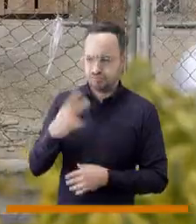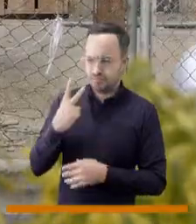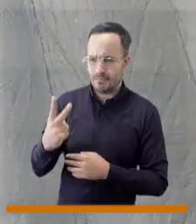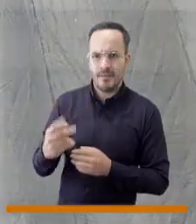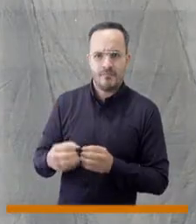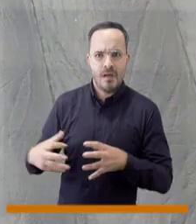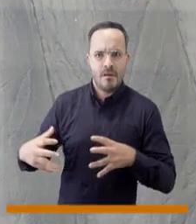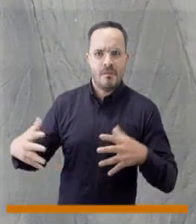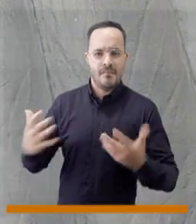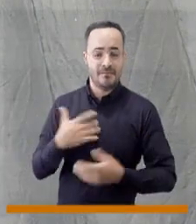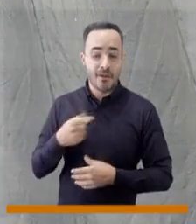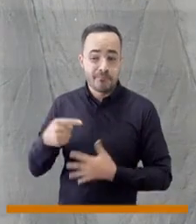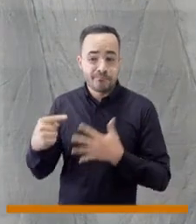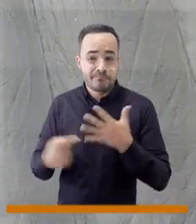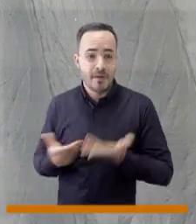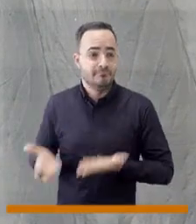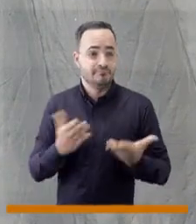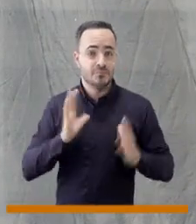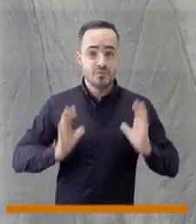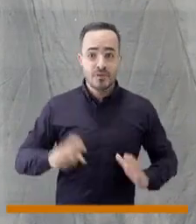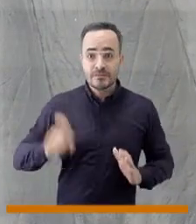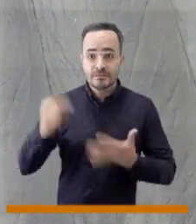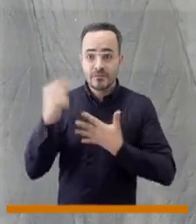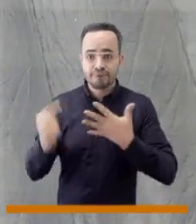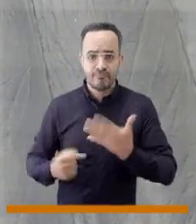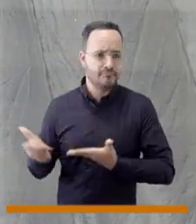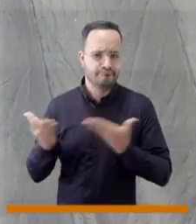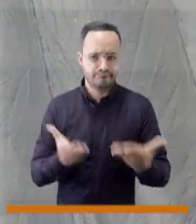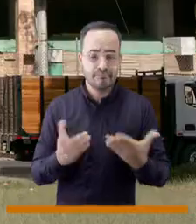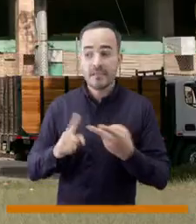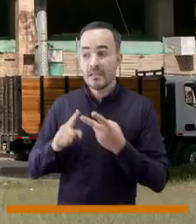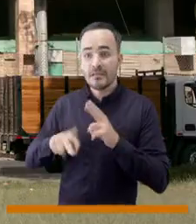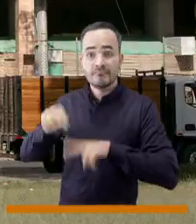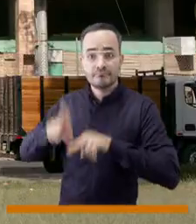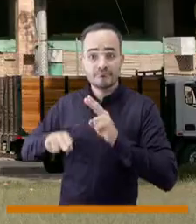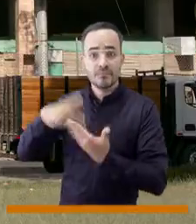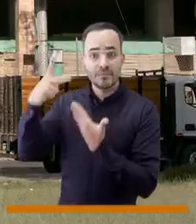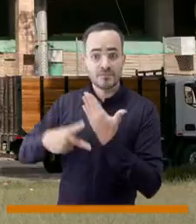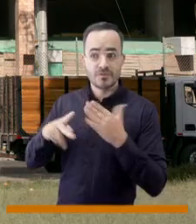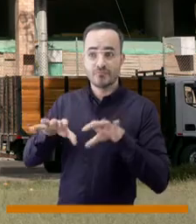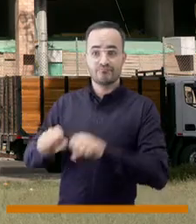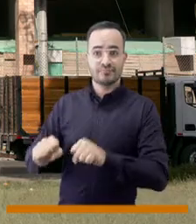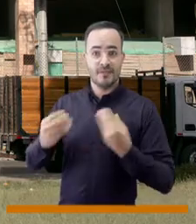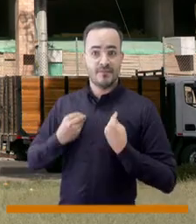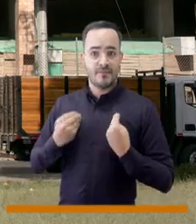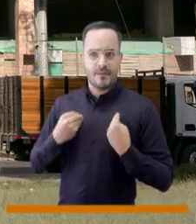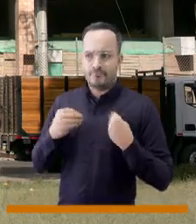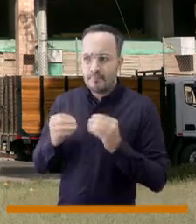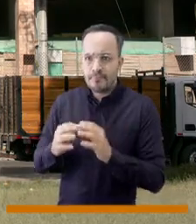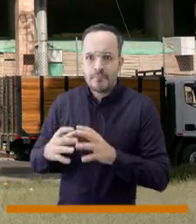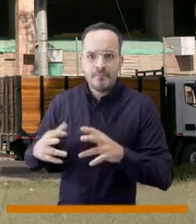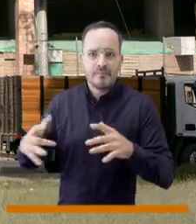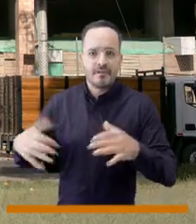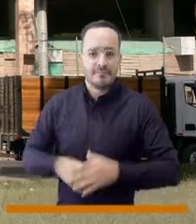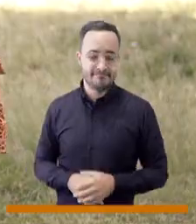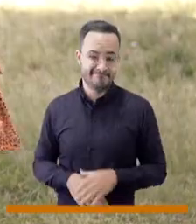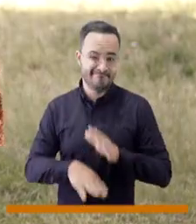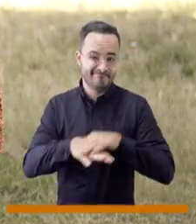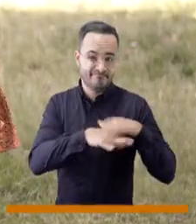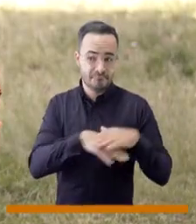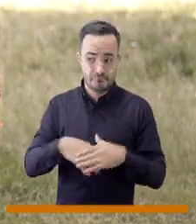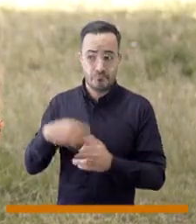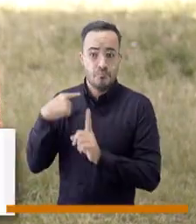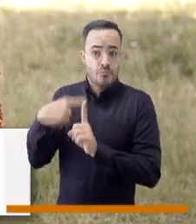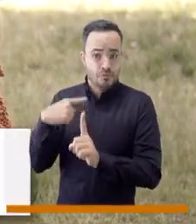crece más y ni hablar de la oferta de vivienda que cada vez es mucho más amplia. Pero este crecimiento también tiene